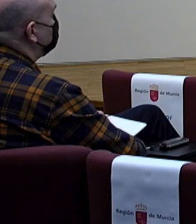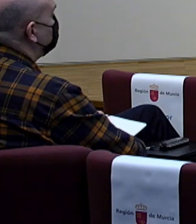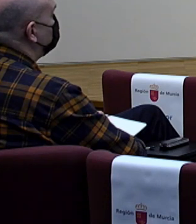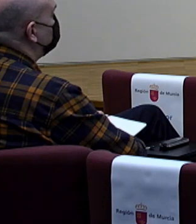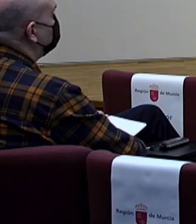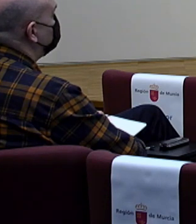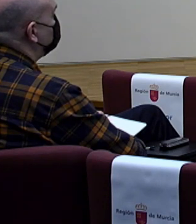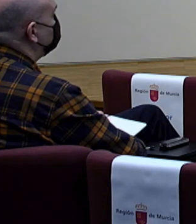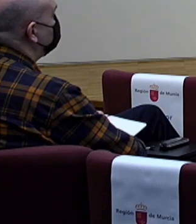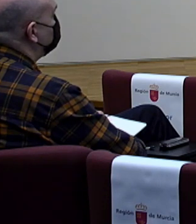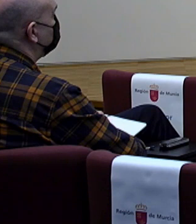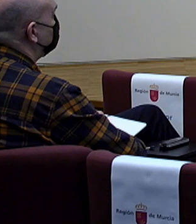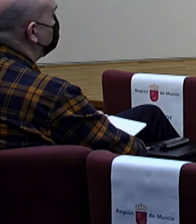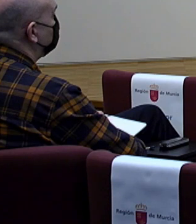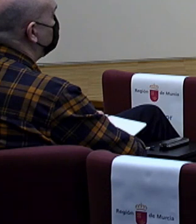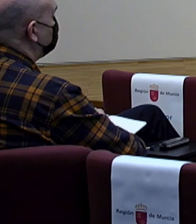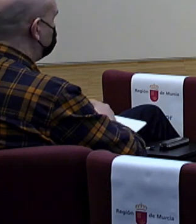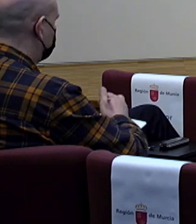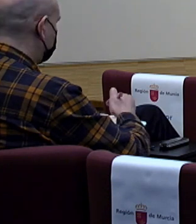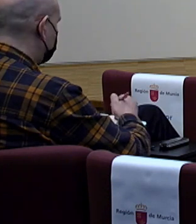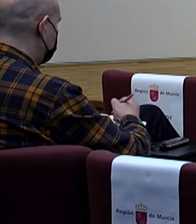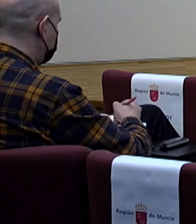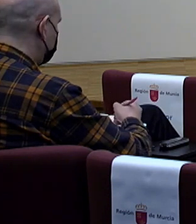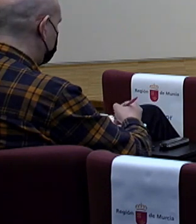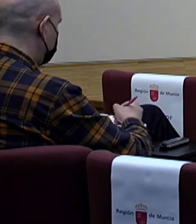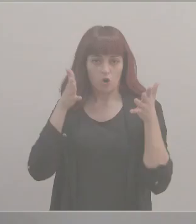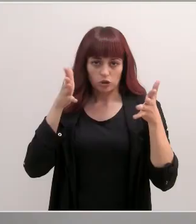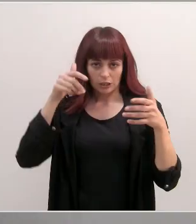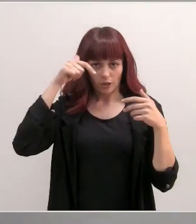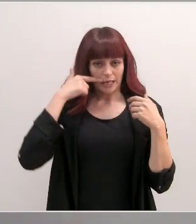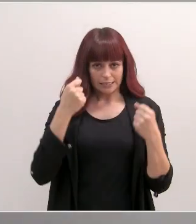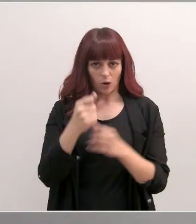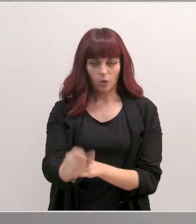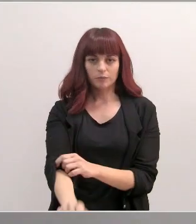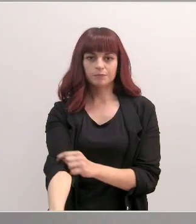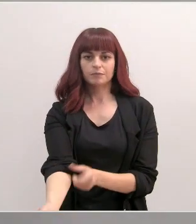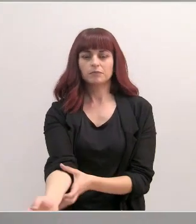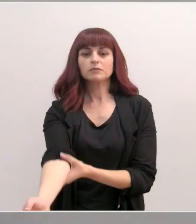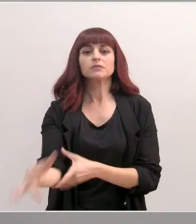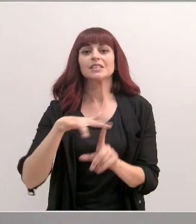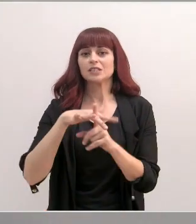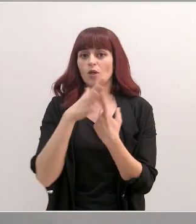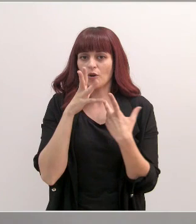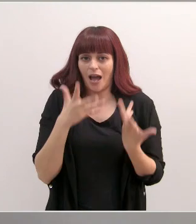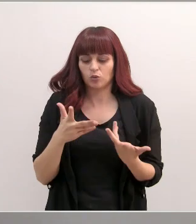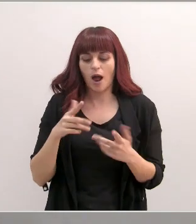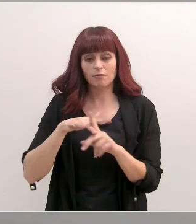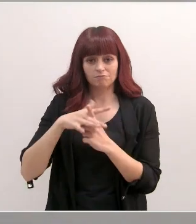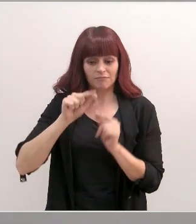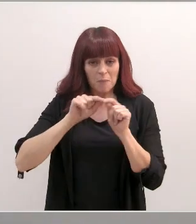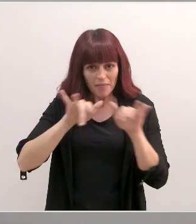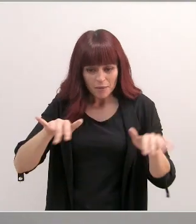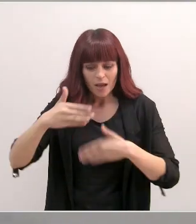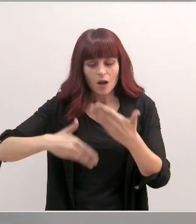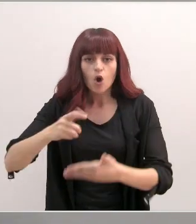Una vez más me acompaña mi compañero el consejero de Salud, Juan José Pedreño, que les va a actualizar toda la información sobre la evolución de la pandemia